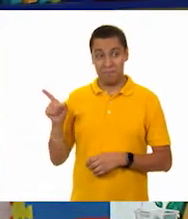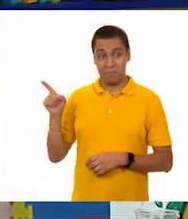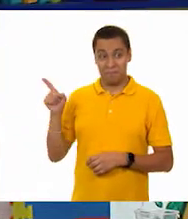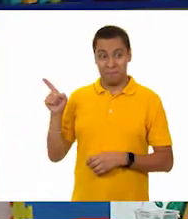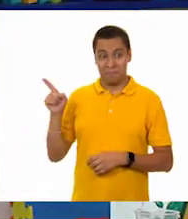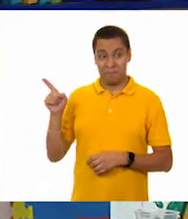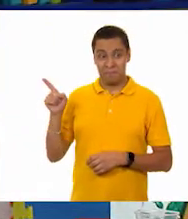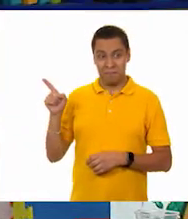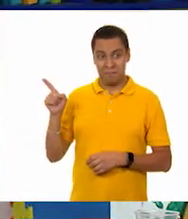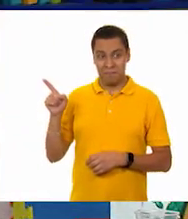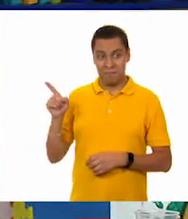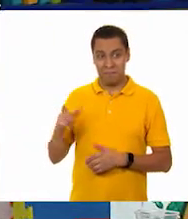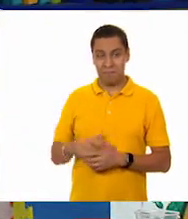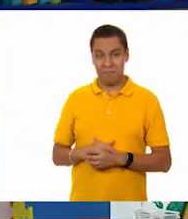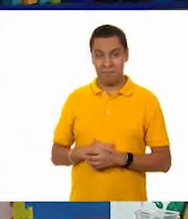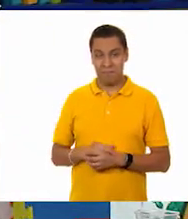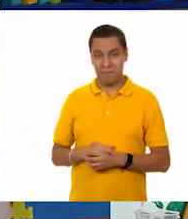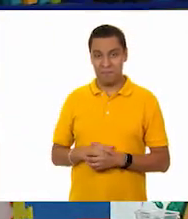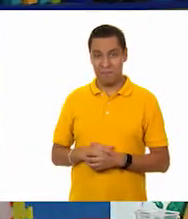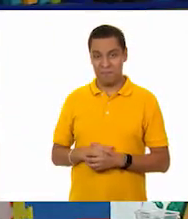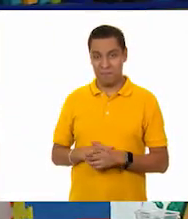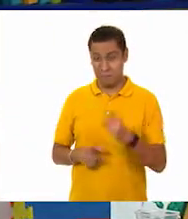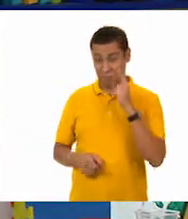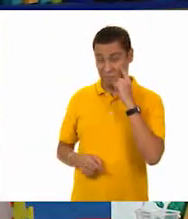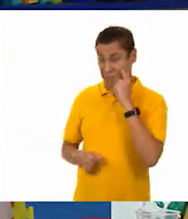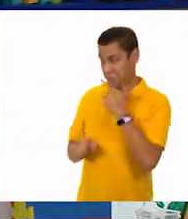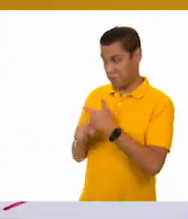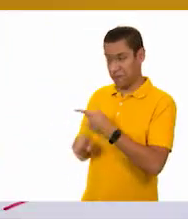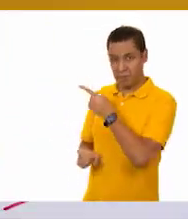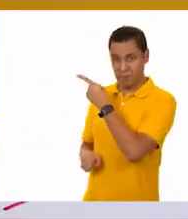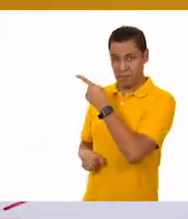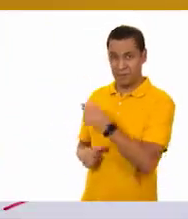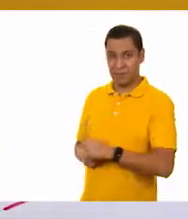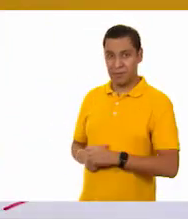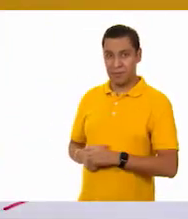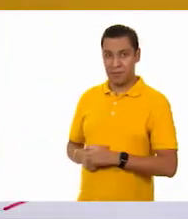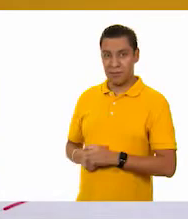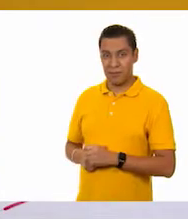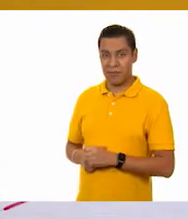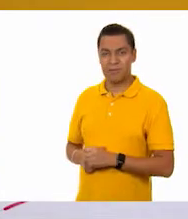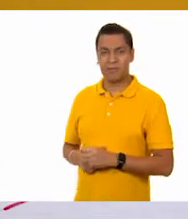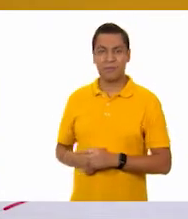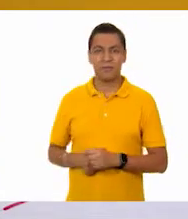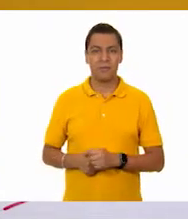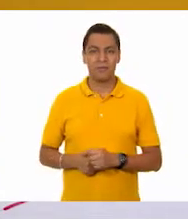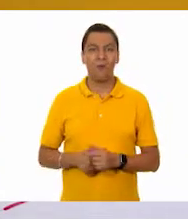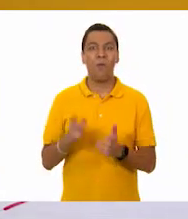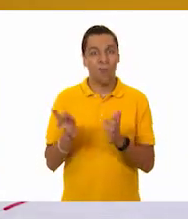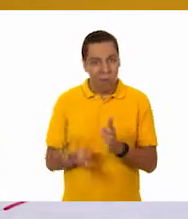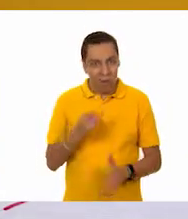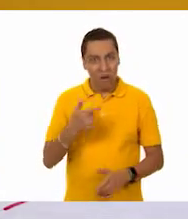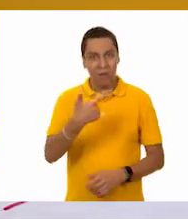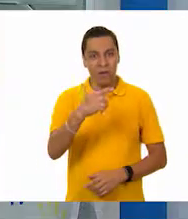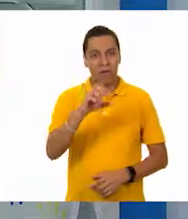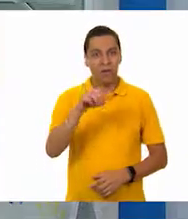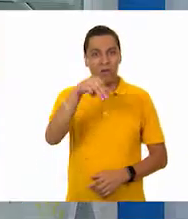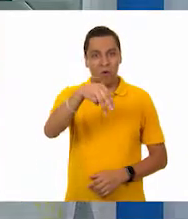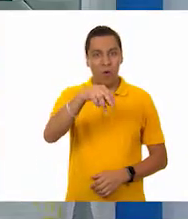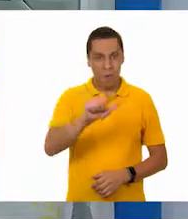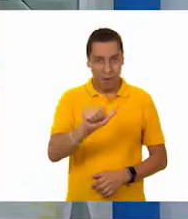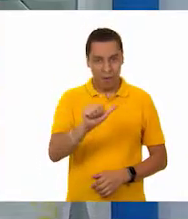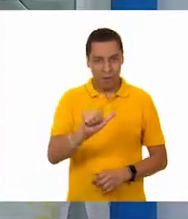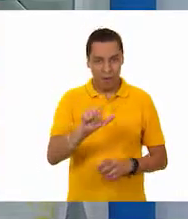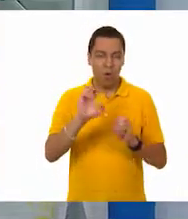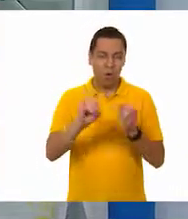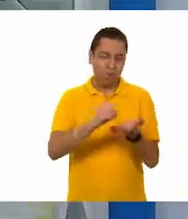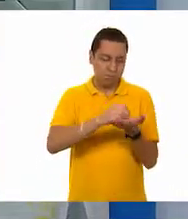no puede ser. No puede ser, Oscar. No. Y en este caso, nuevamente, el borrador o goma o